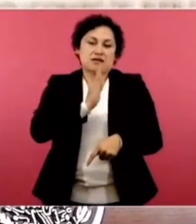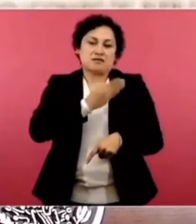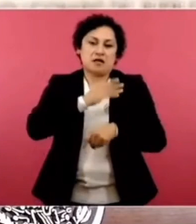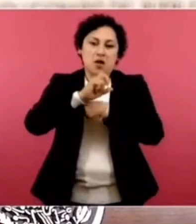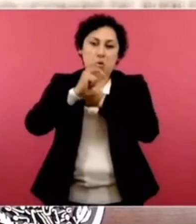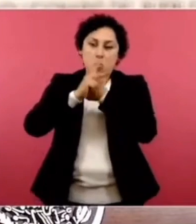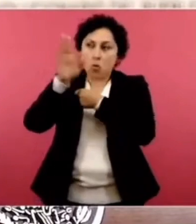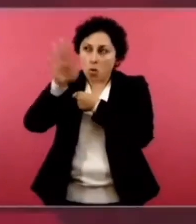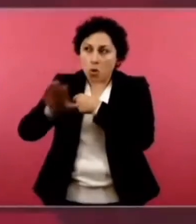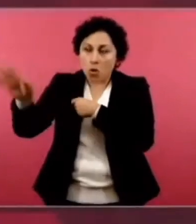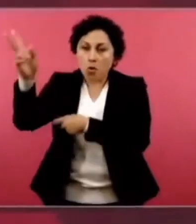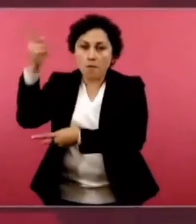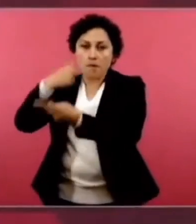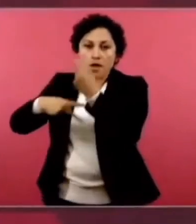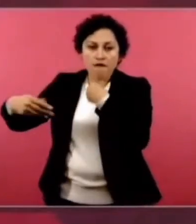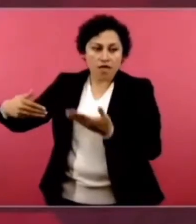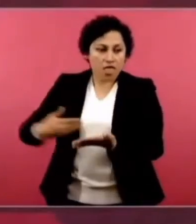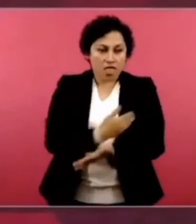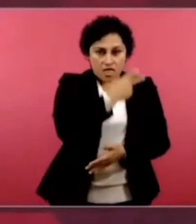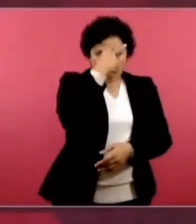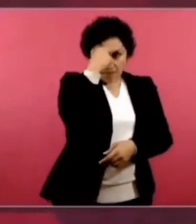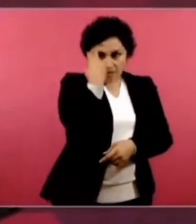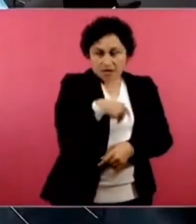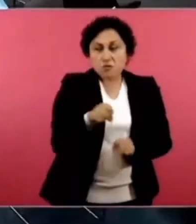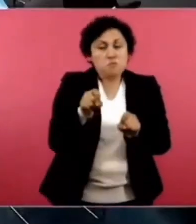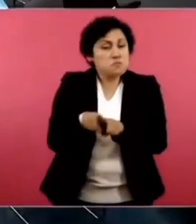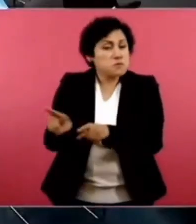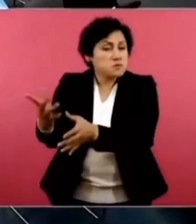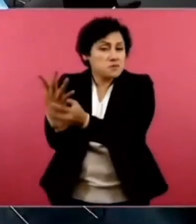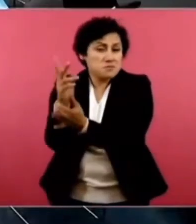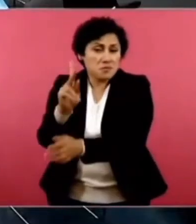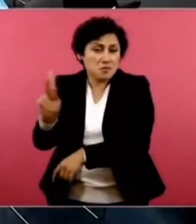Hay una reseña del libro